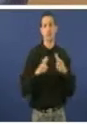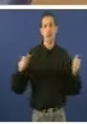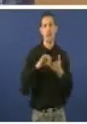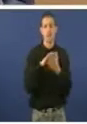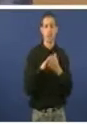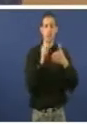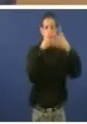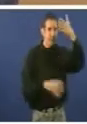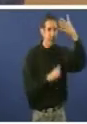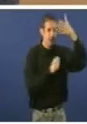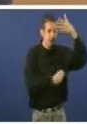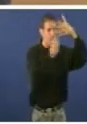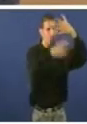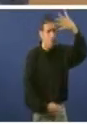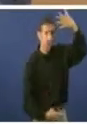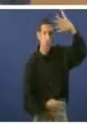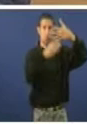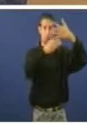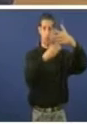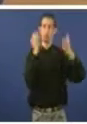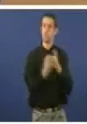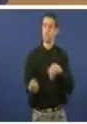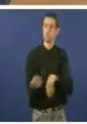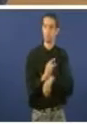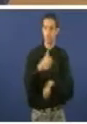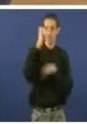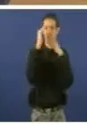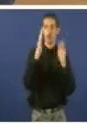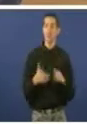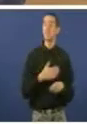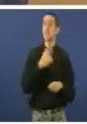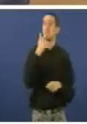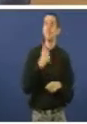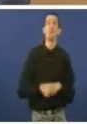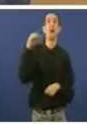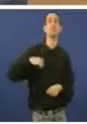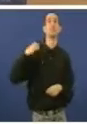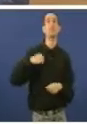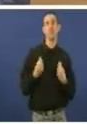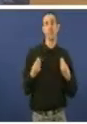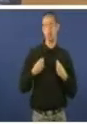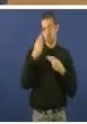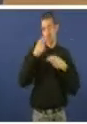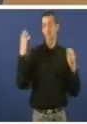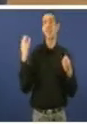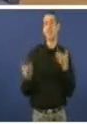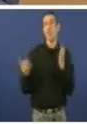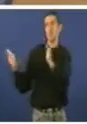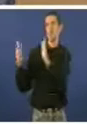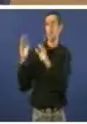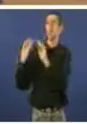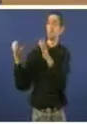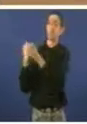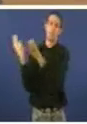lista de espera. En definitiva, en plena crise económica máis saúde pública que en bonanza económica do Partido. Máis nada, moitas gracias.